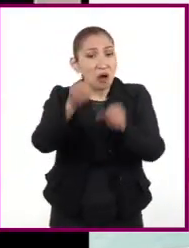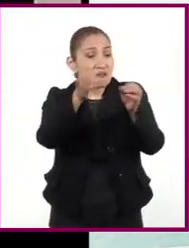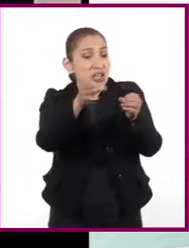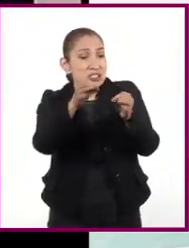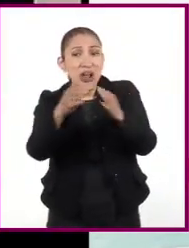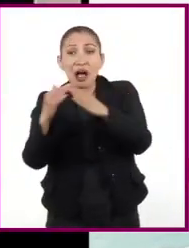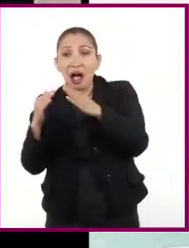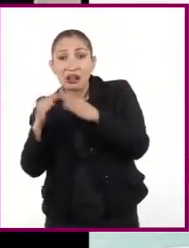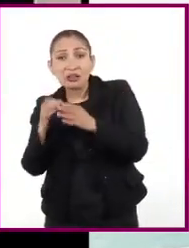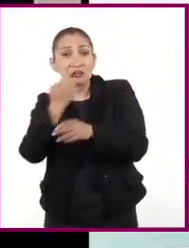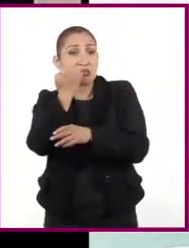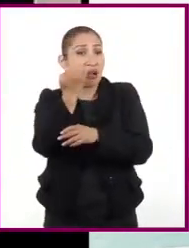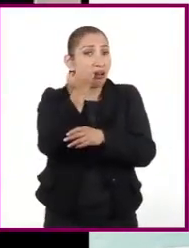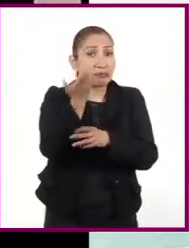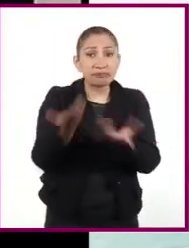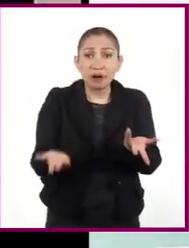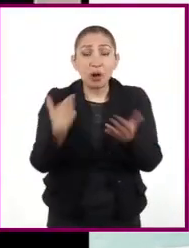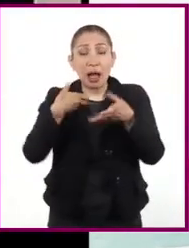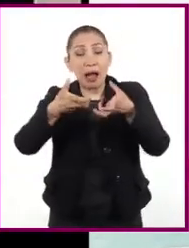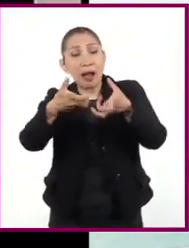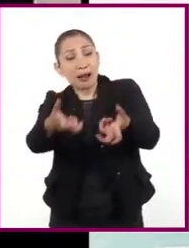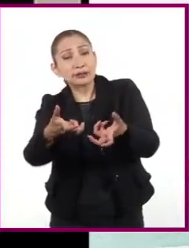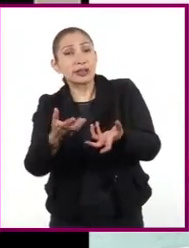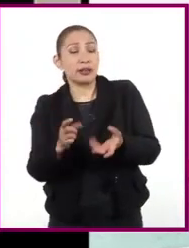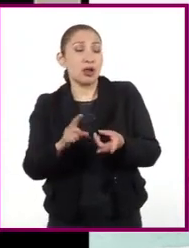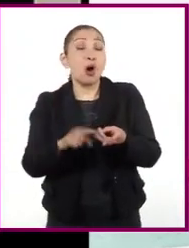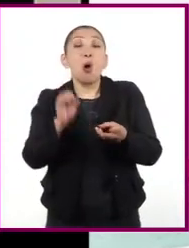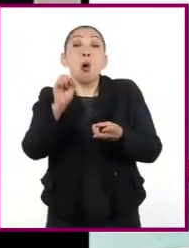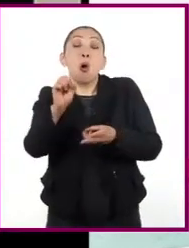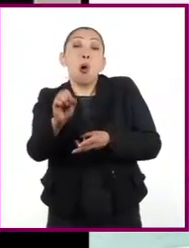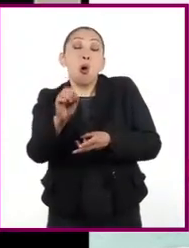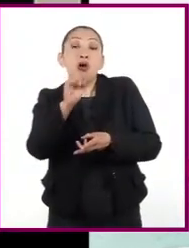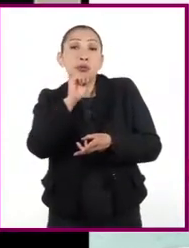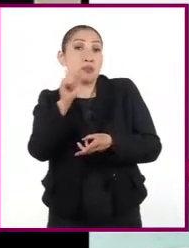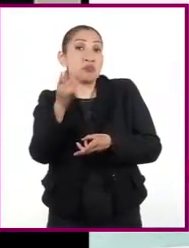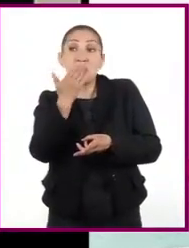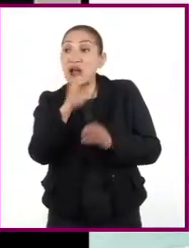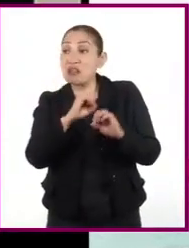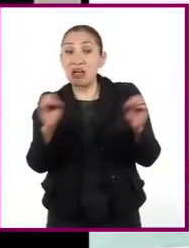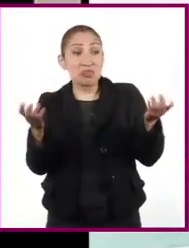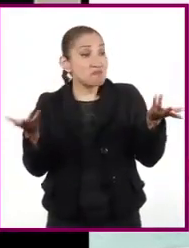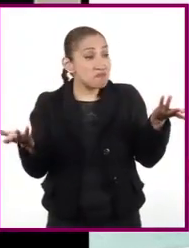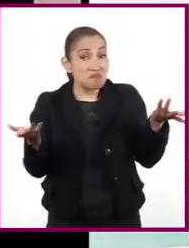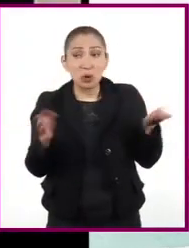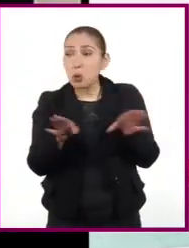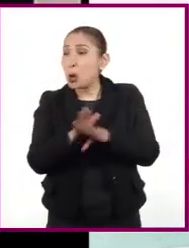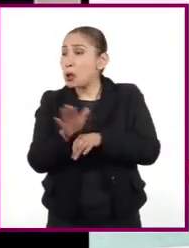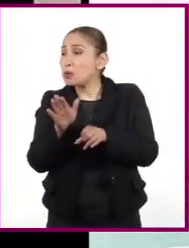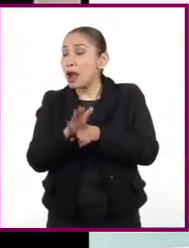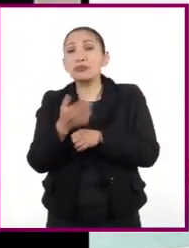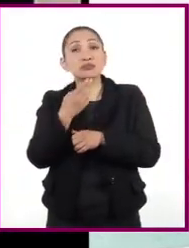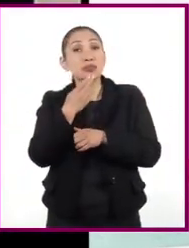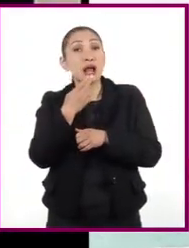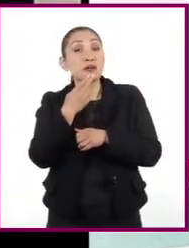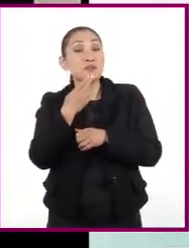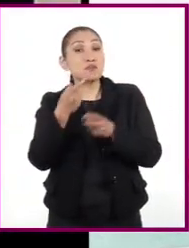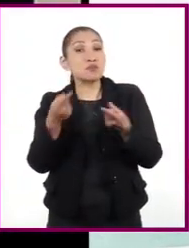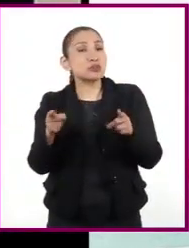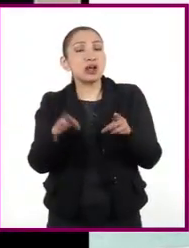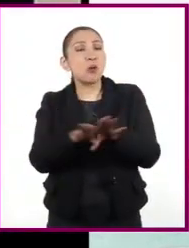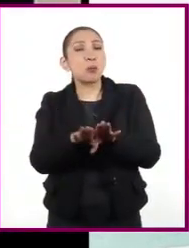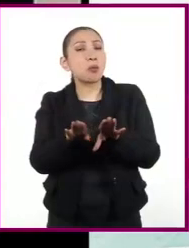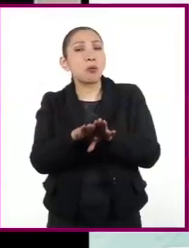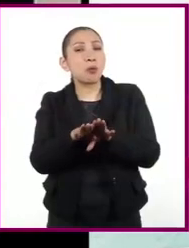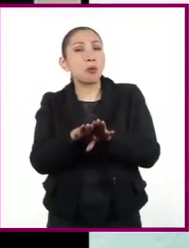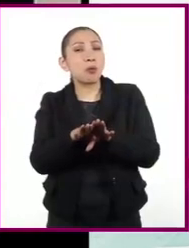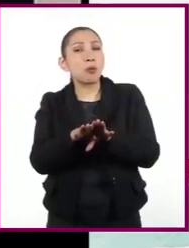oficina, de la casa, de la escuela, en la calle. O también, si no tenemos ninguno de ellos, podemos hacer música. ¿Y eso